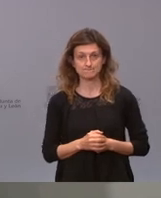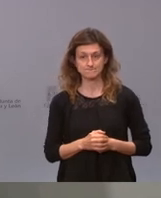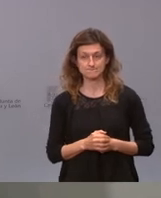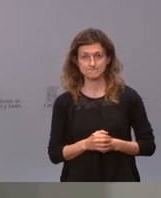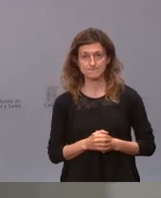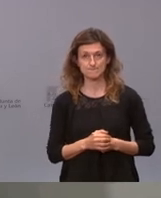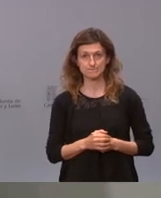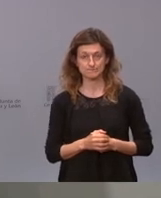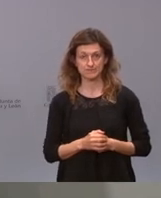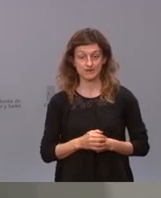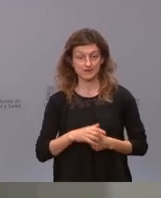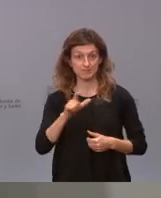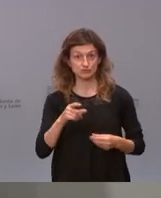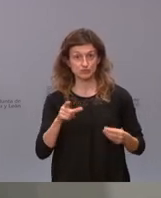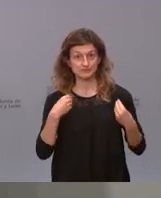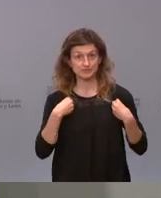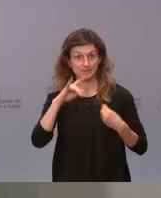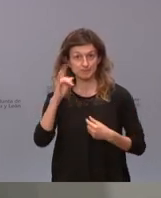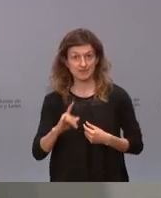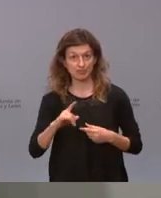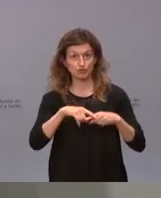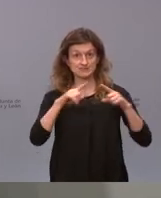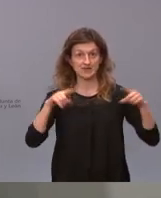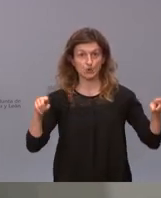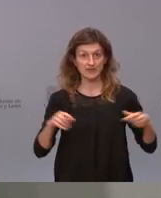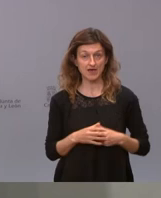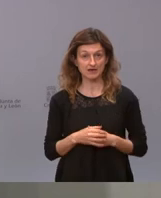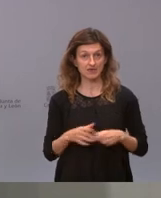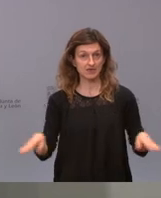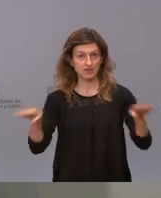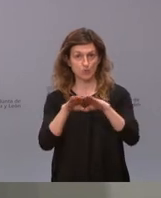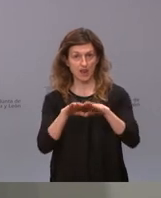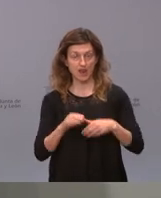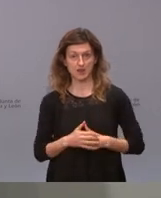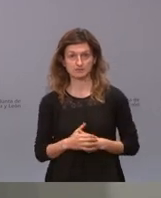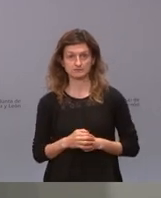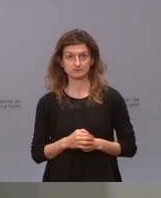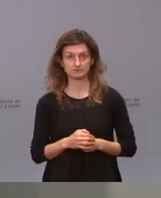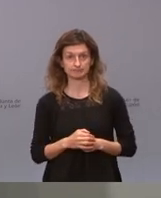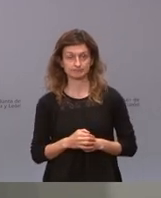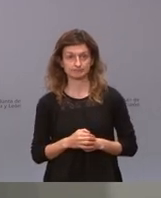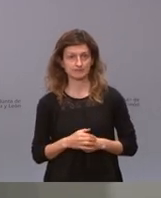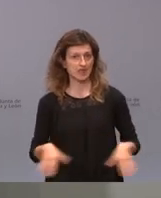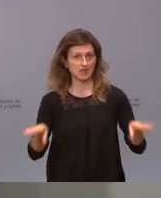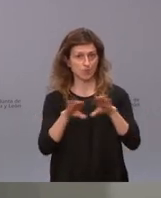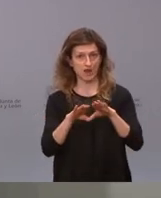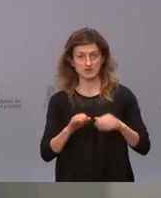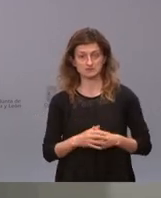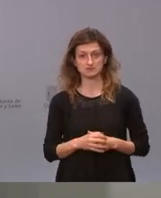los ciudadanos del Bierzo y los de Segovia son iguales iguales